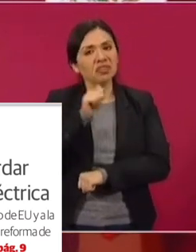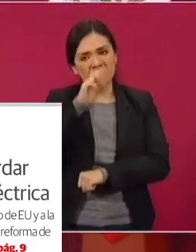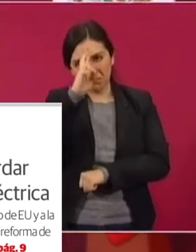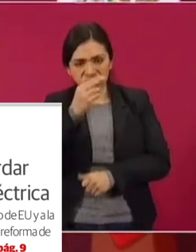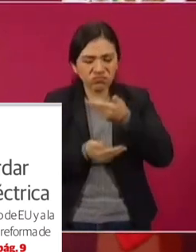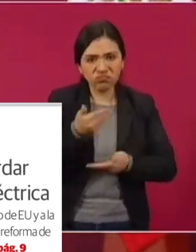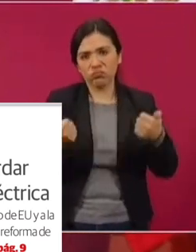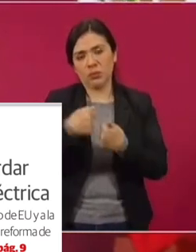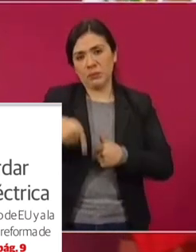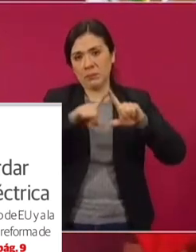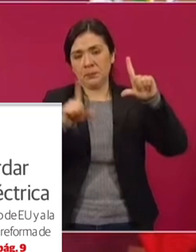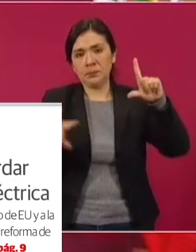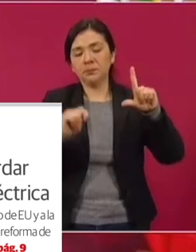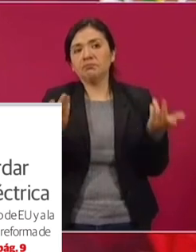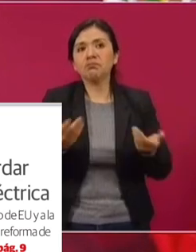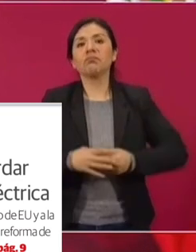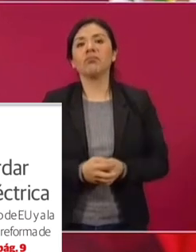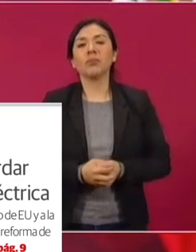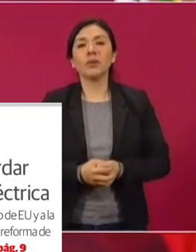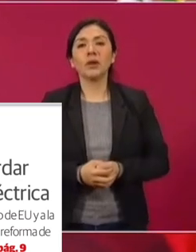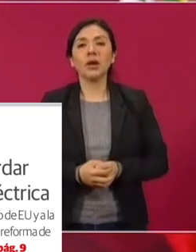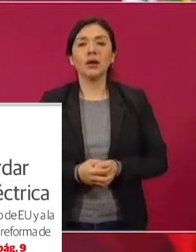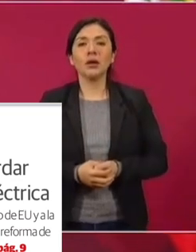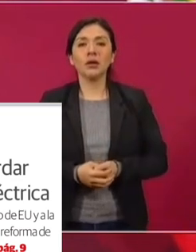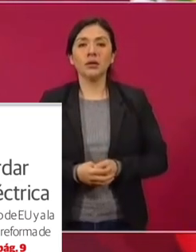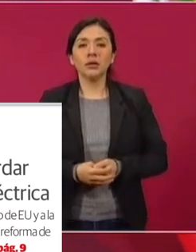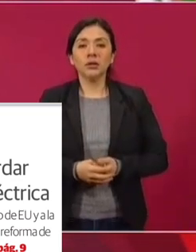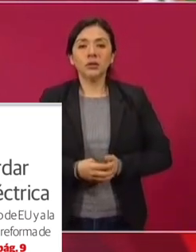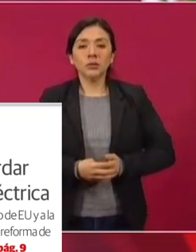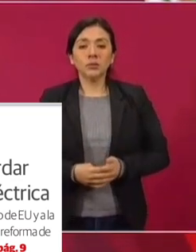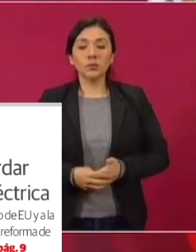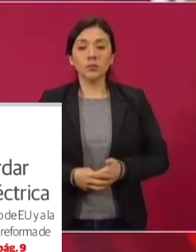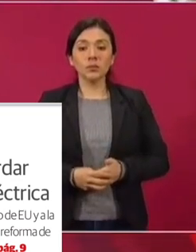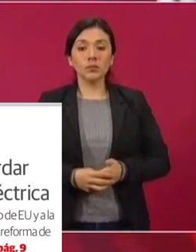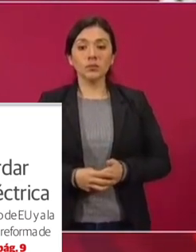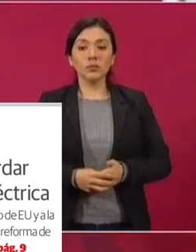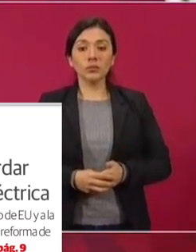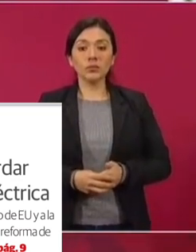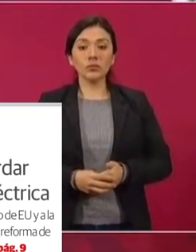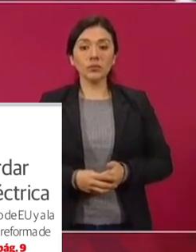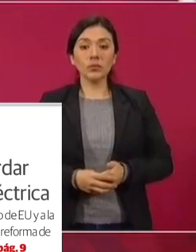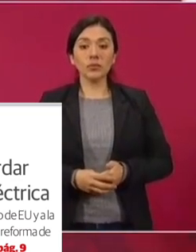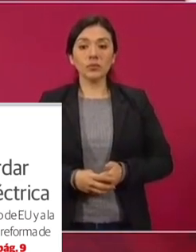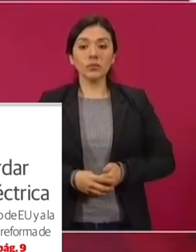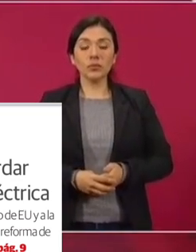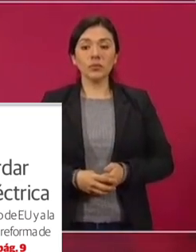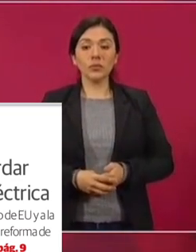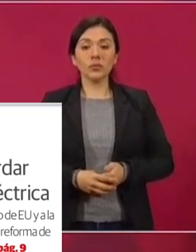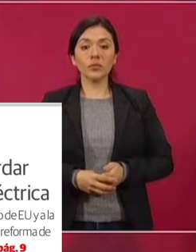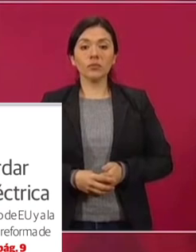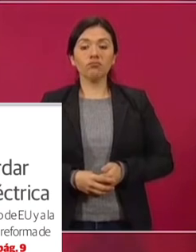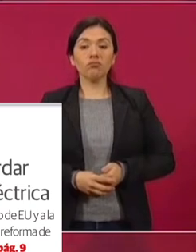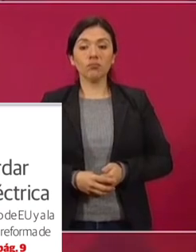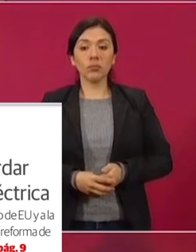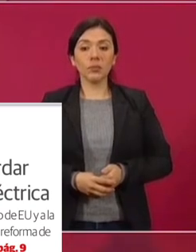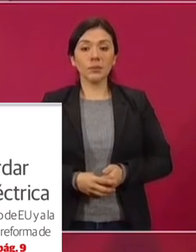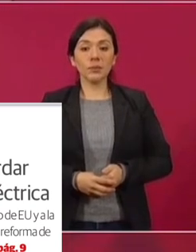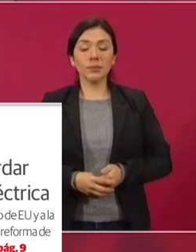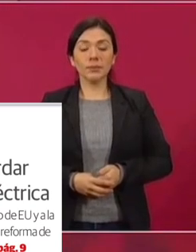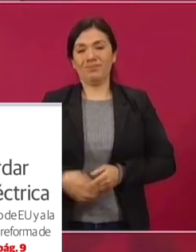respetuosos de la política independiente en materia